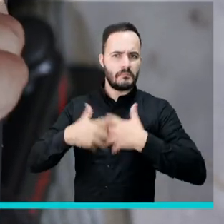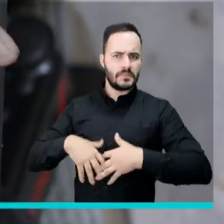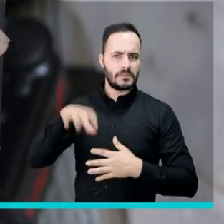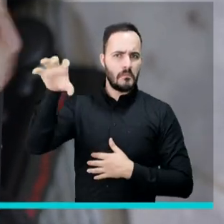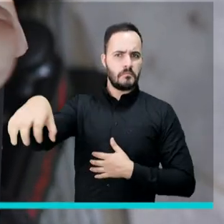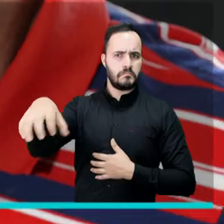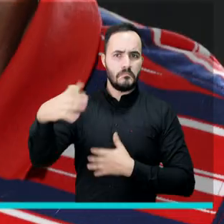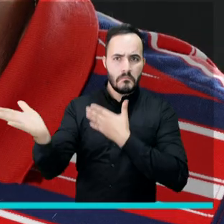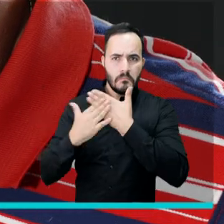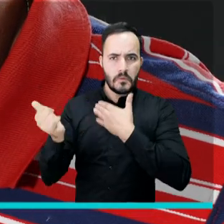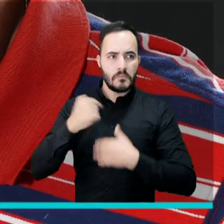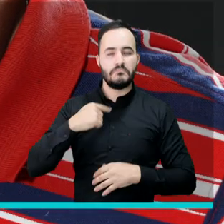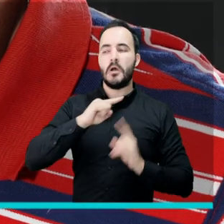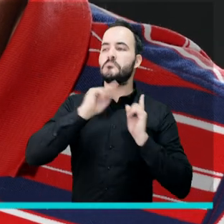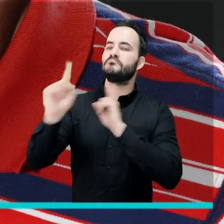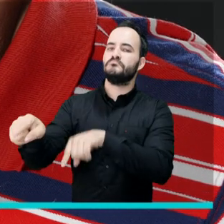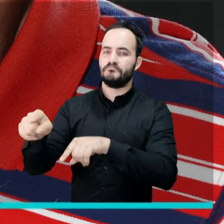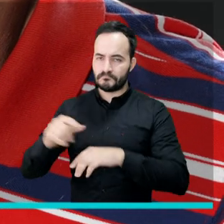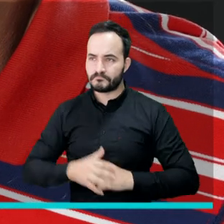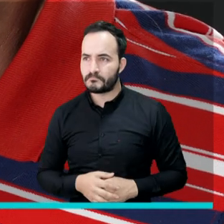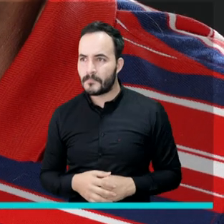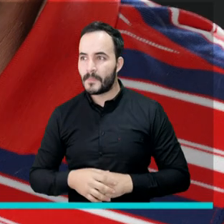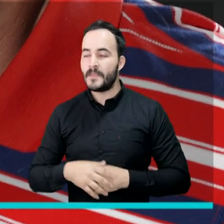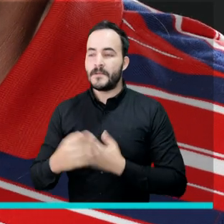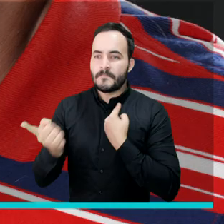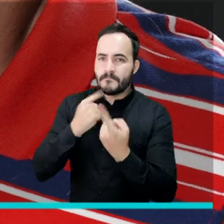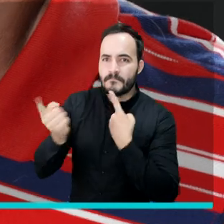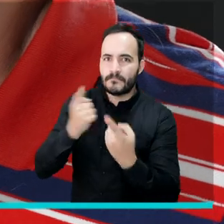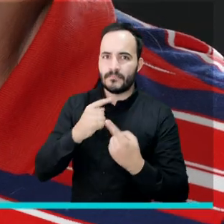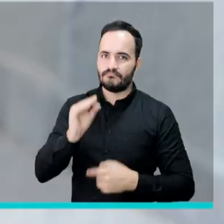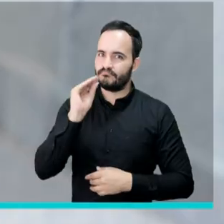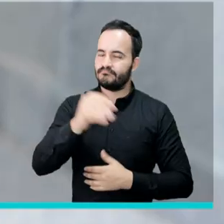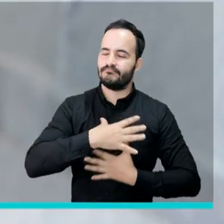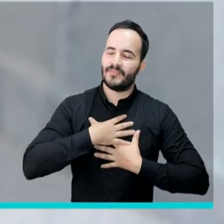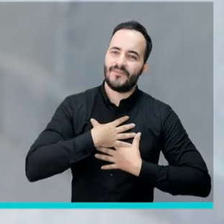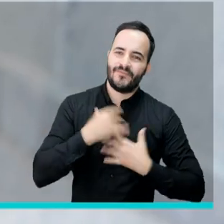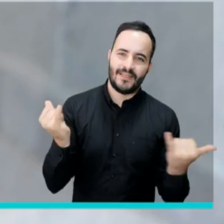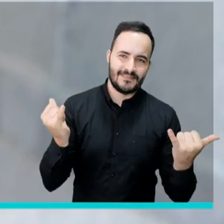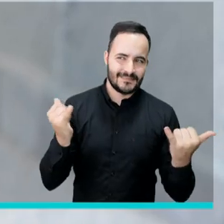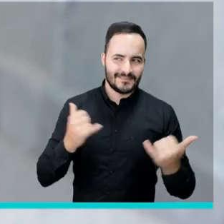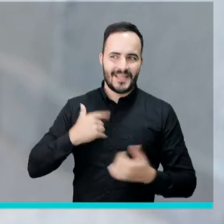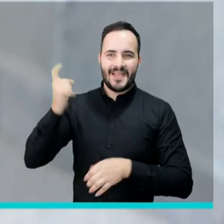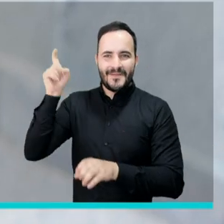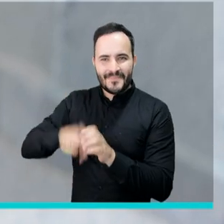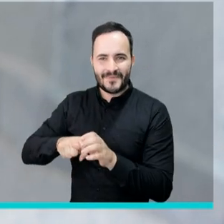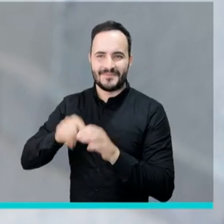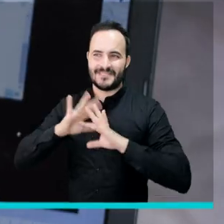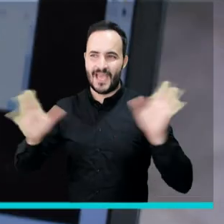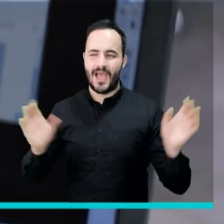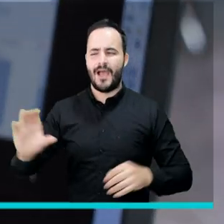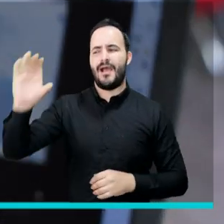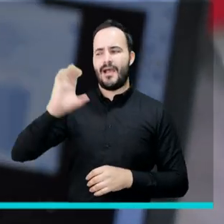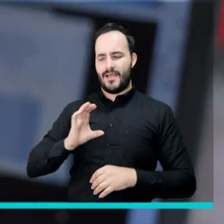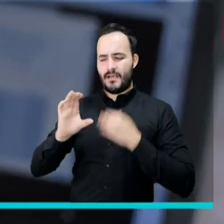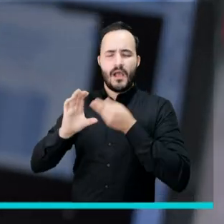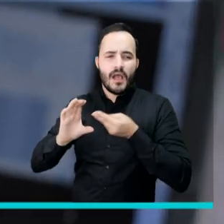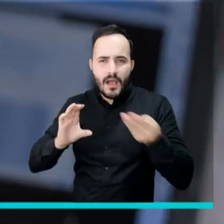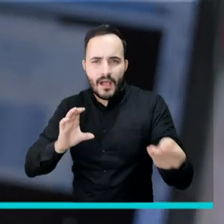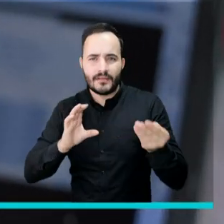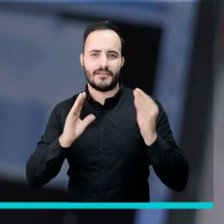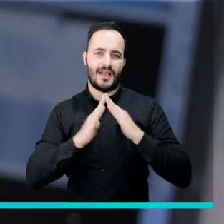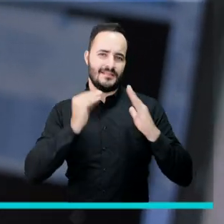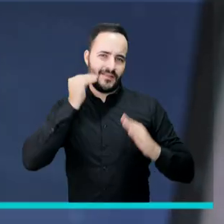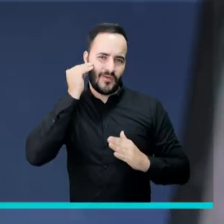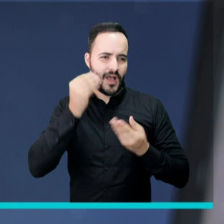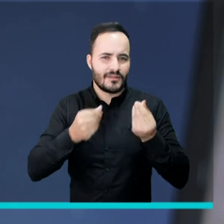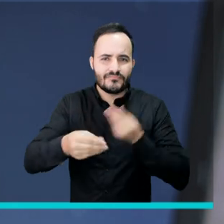Batimetría y la verdad fue mucha felicidad porque gracias a lo que yo me gano en ese momento le ayudó mucho a mi